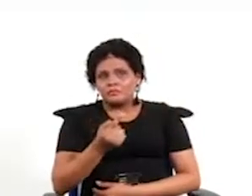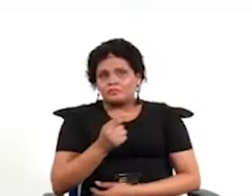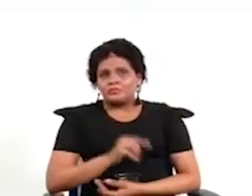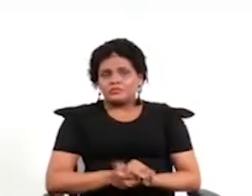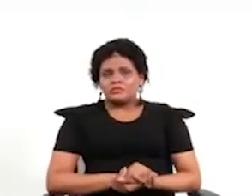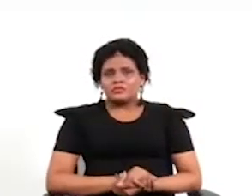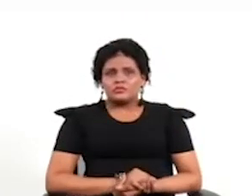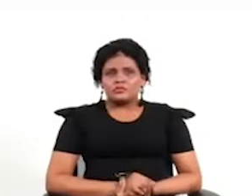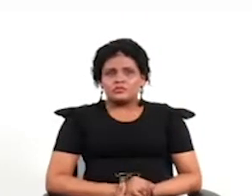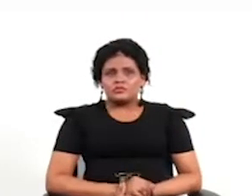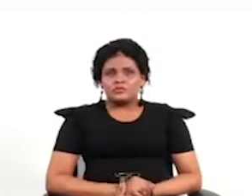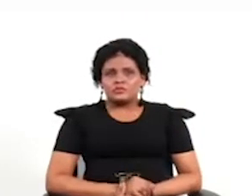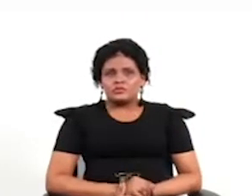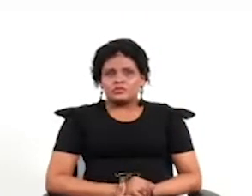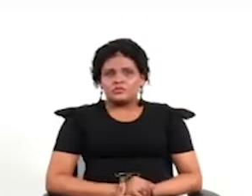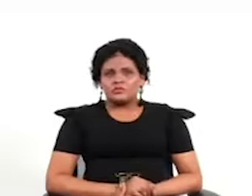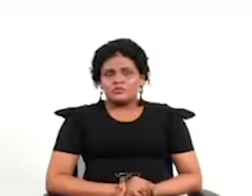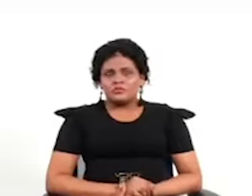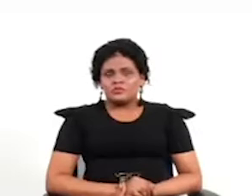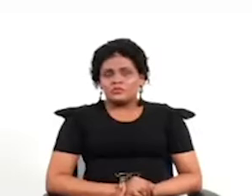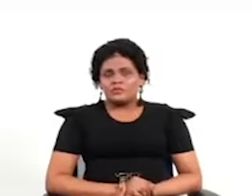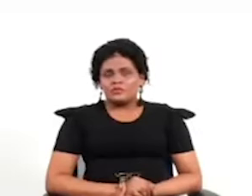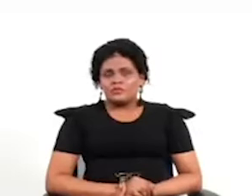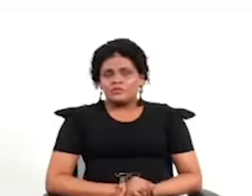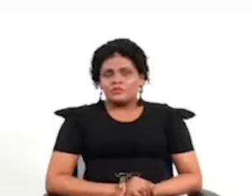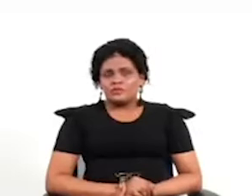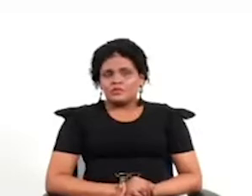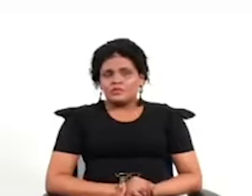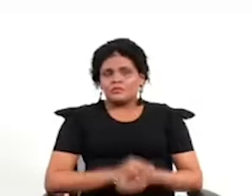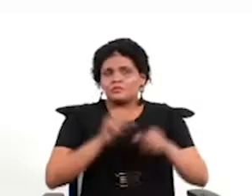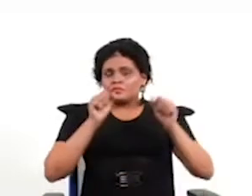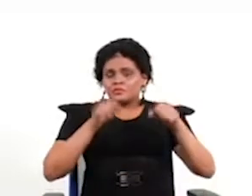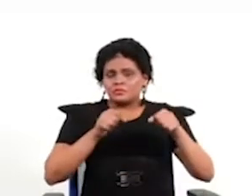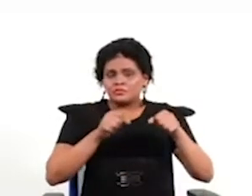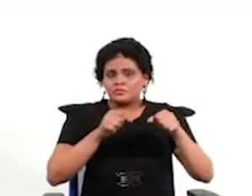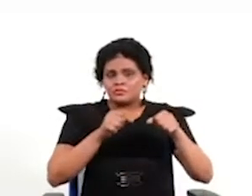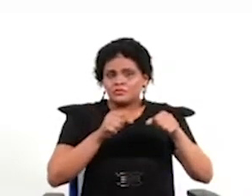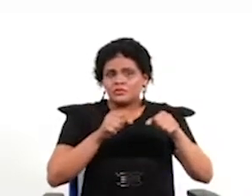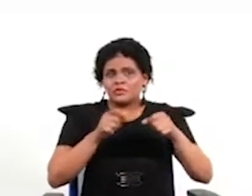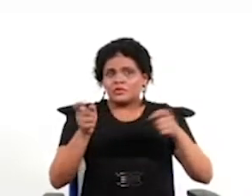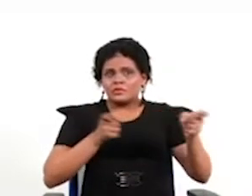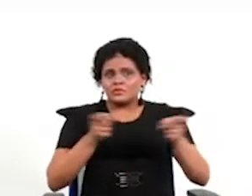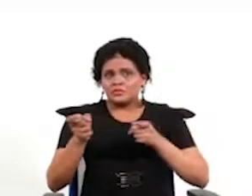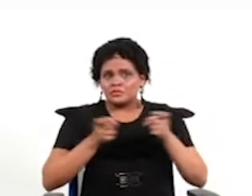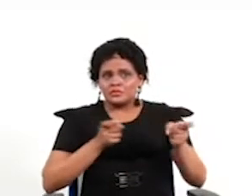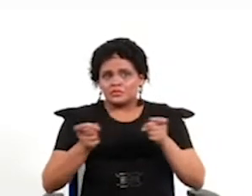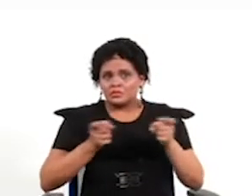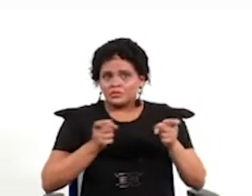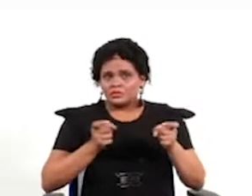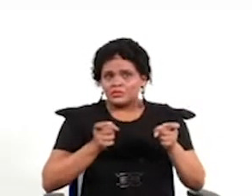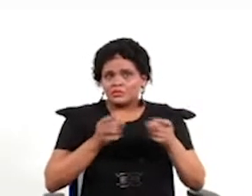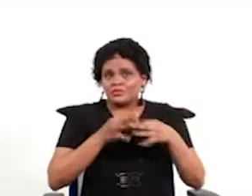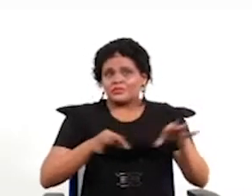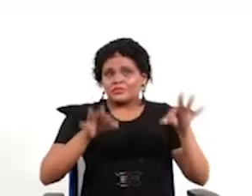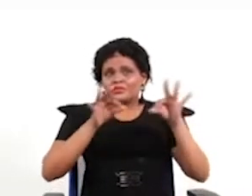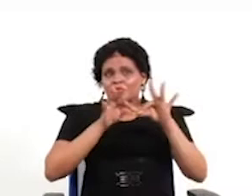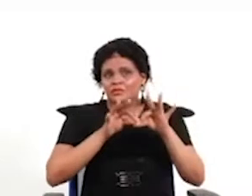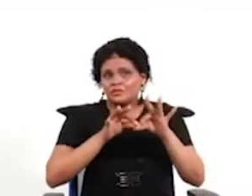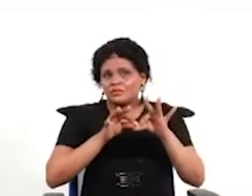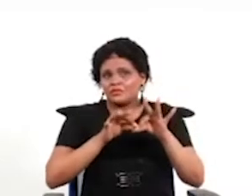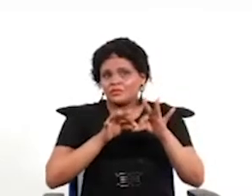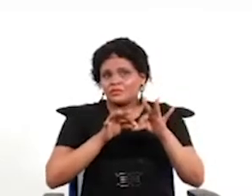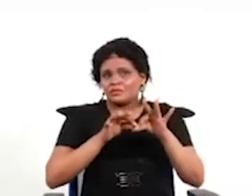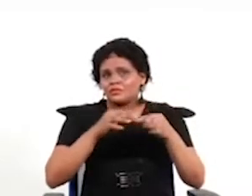que apenas cuatro lo hacen y que dejan una amplia discusión, como decía, sobre los simbólicos controlados de borde a pastura y